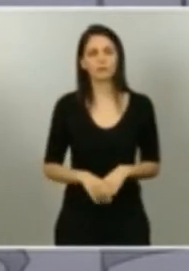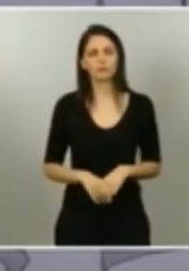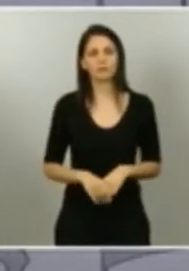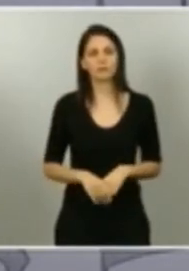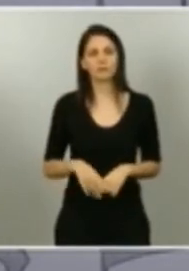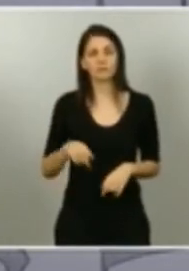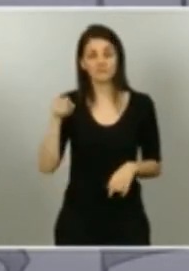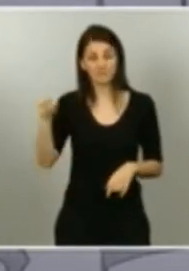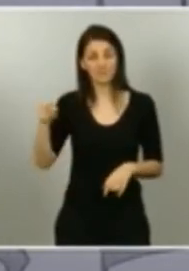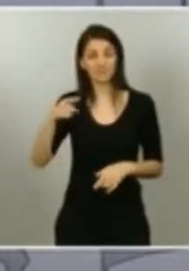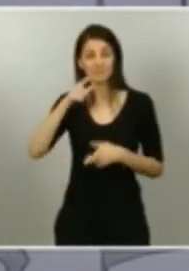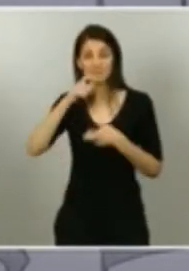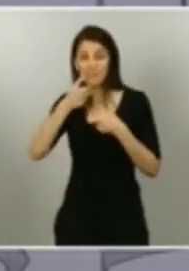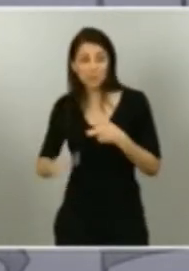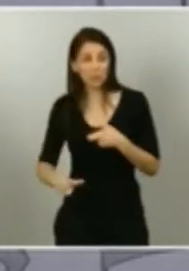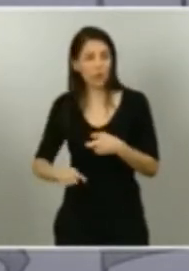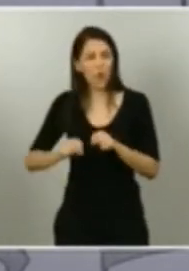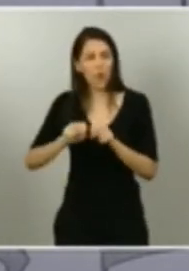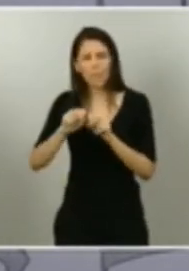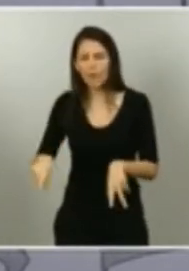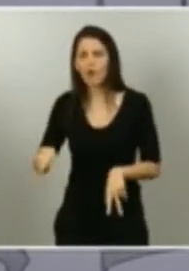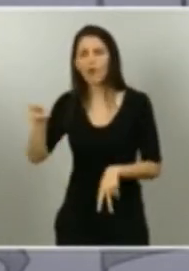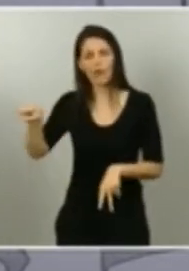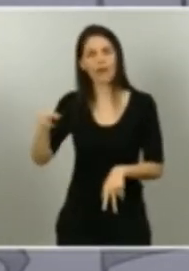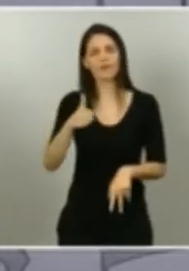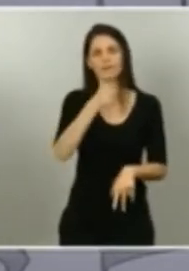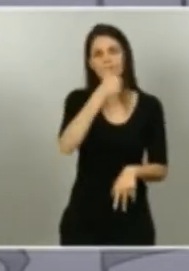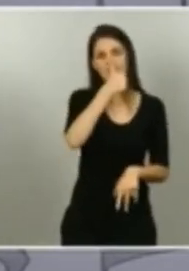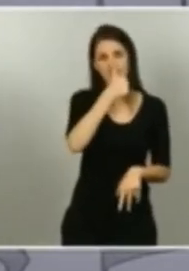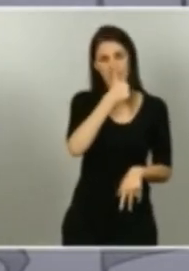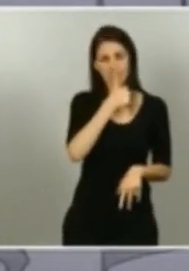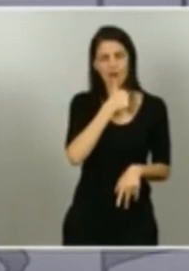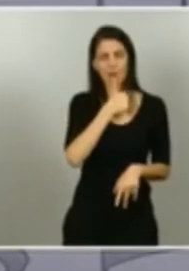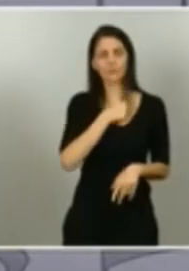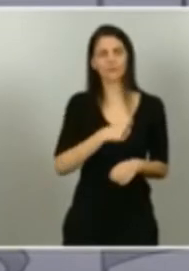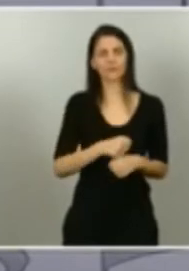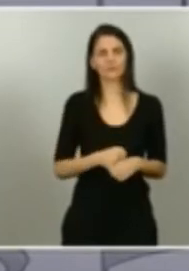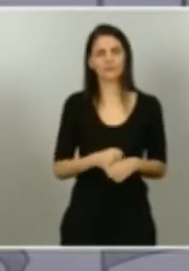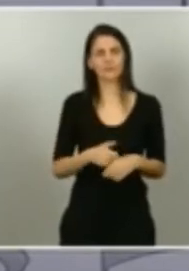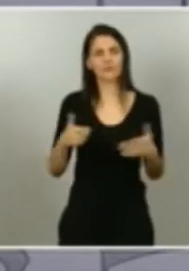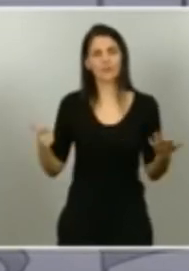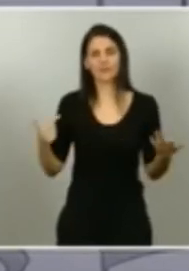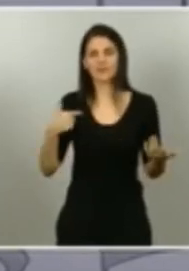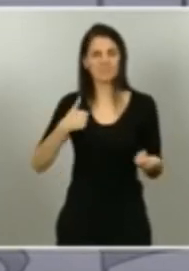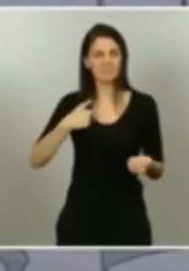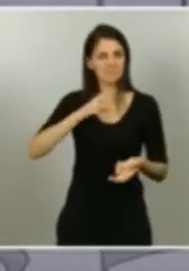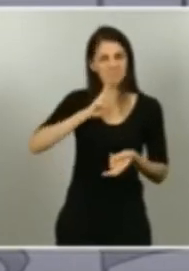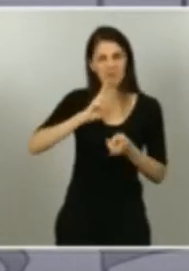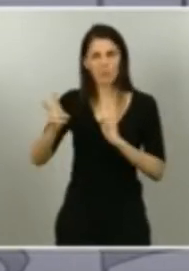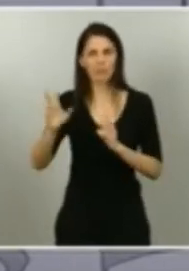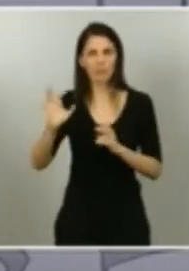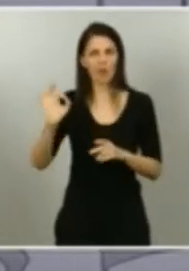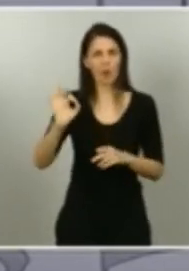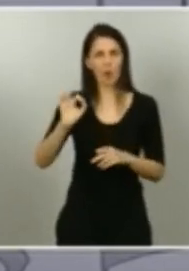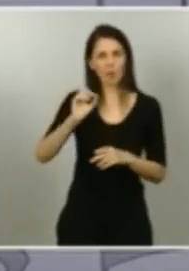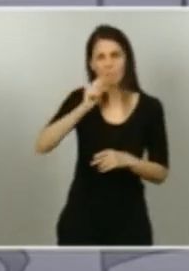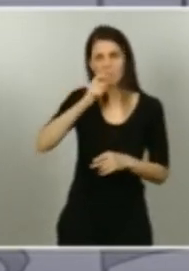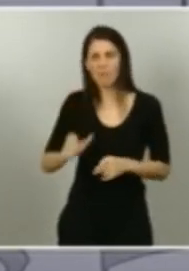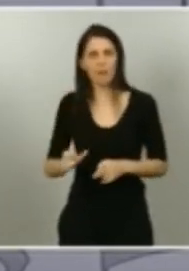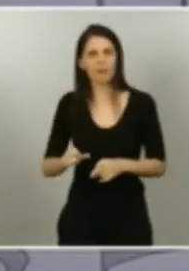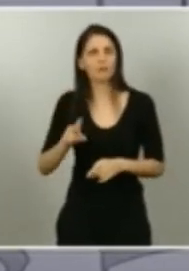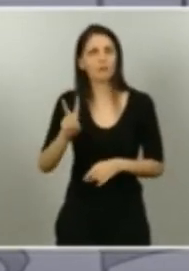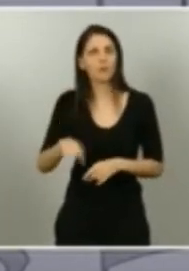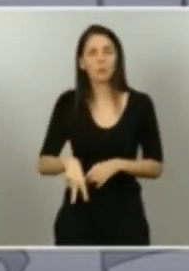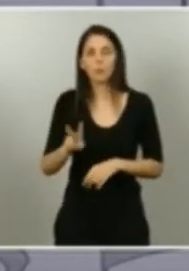insultos más mezquinos, y jamás ha perdido la compostura, ni se ha permitido una sola mala palabra. Jamás ha caído en la